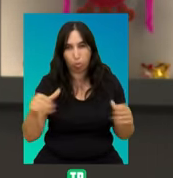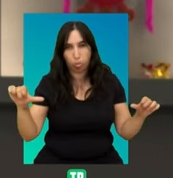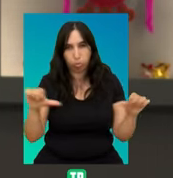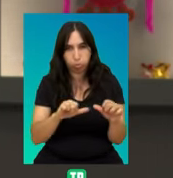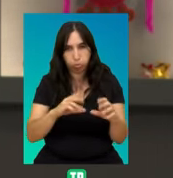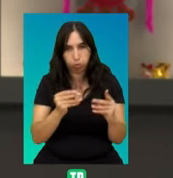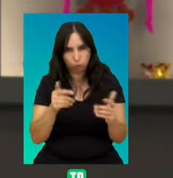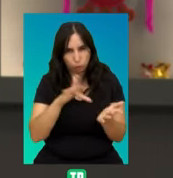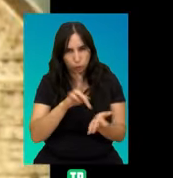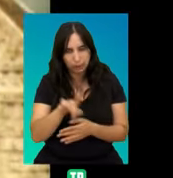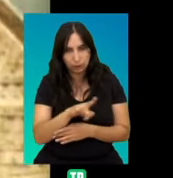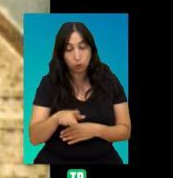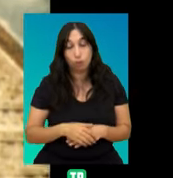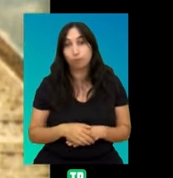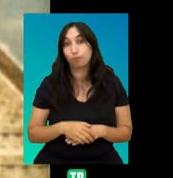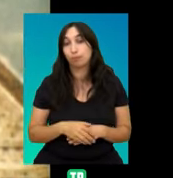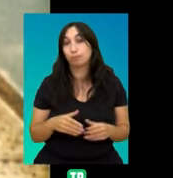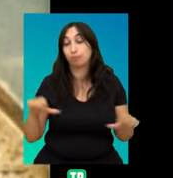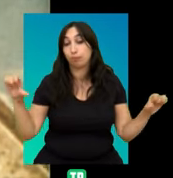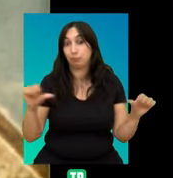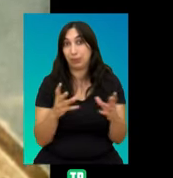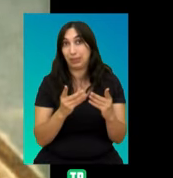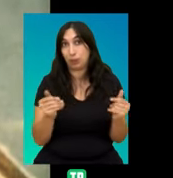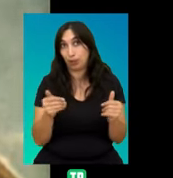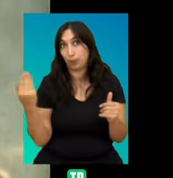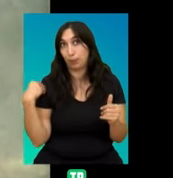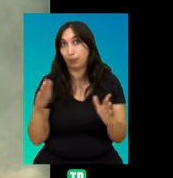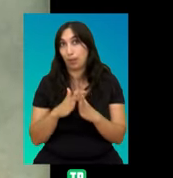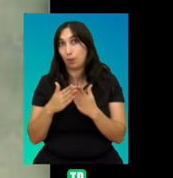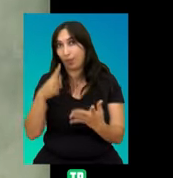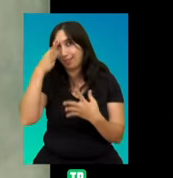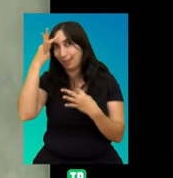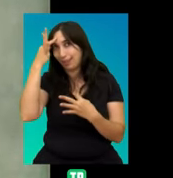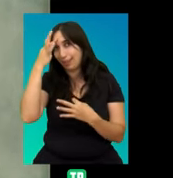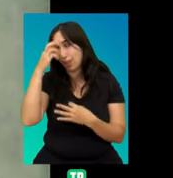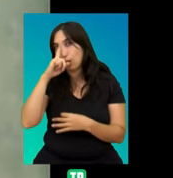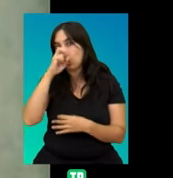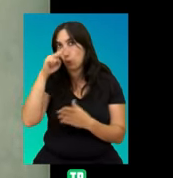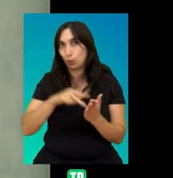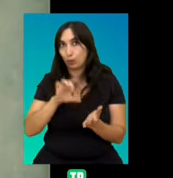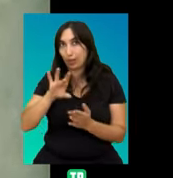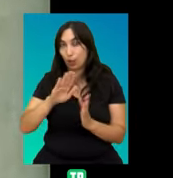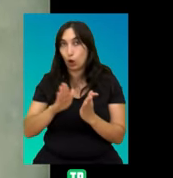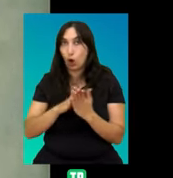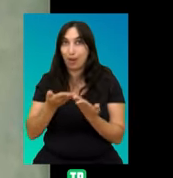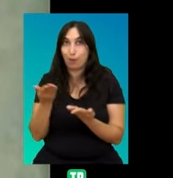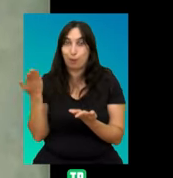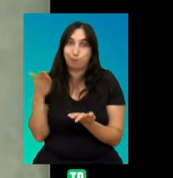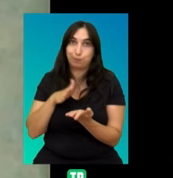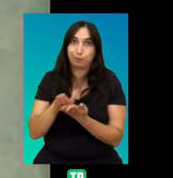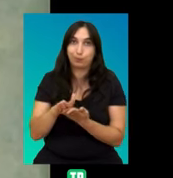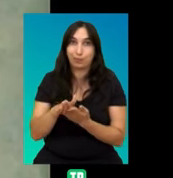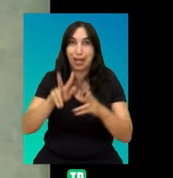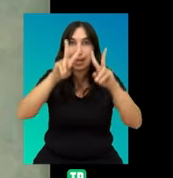colapso de la civilización actual? En Colapso, el detallado libro que Jer Diamond publicó en 2005, se analizan los